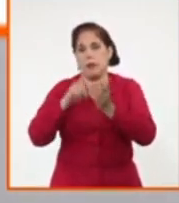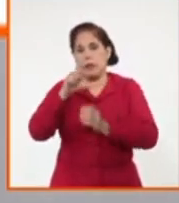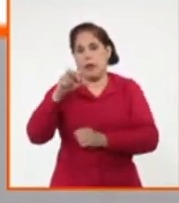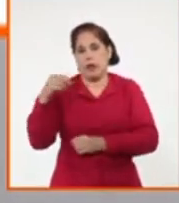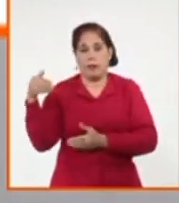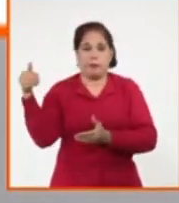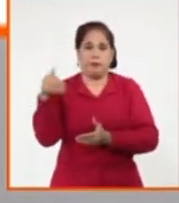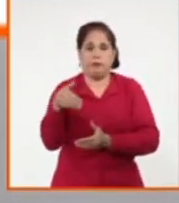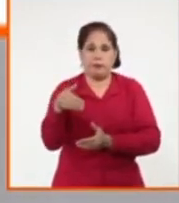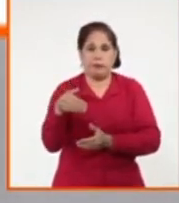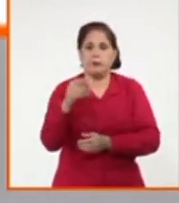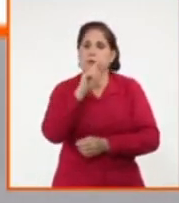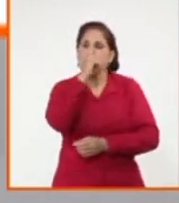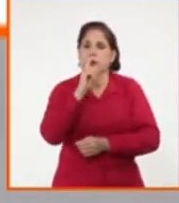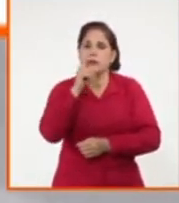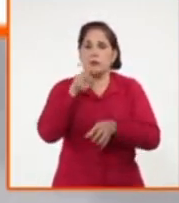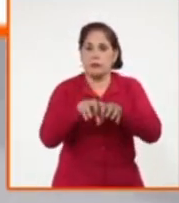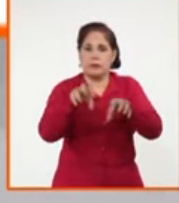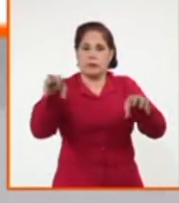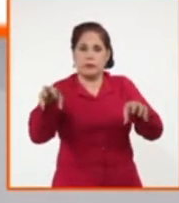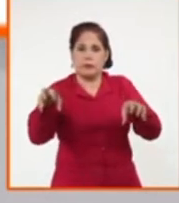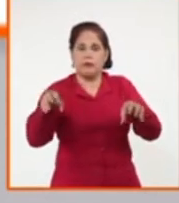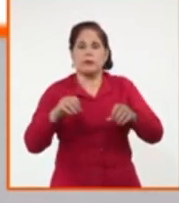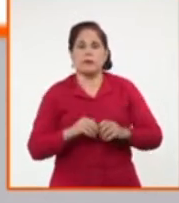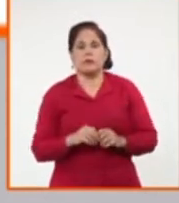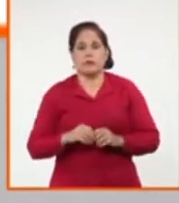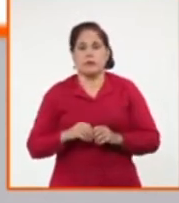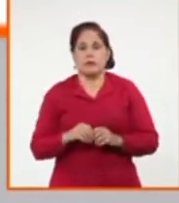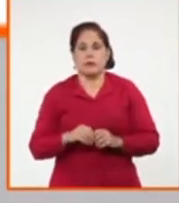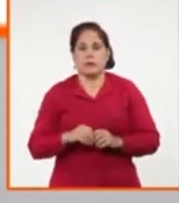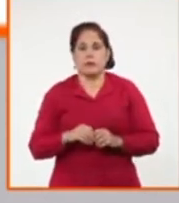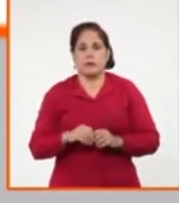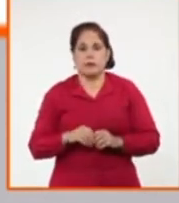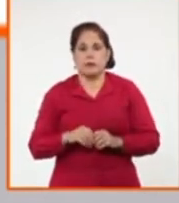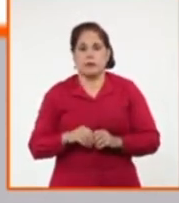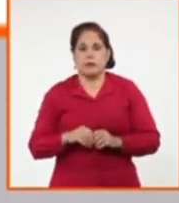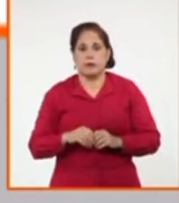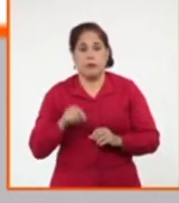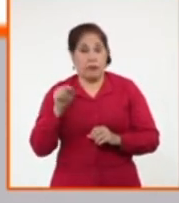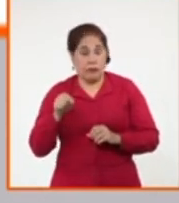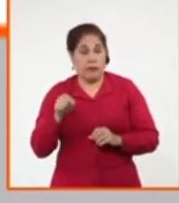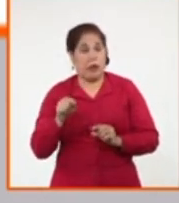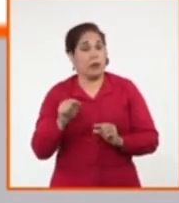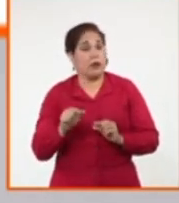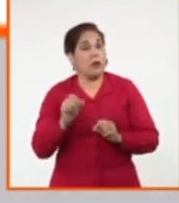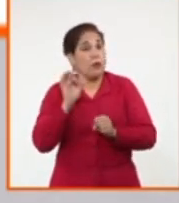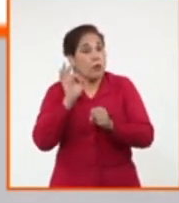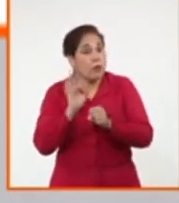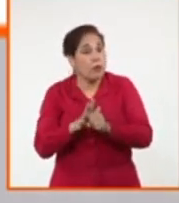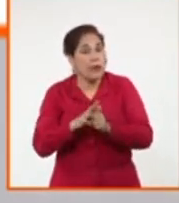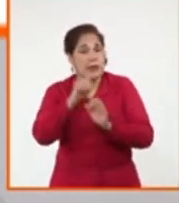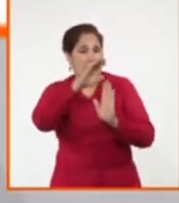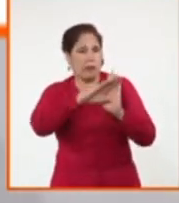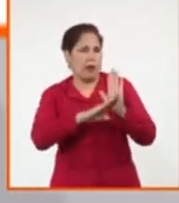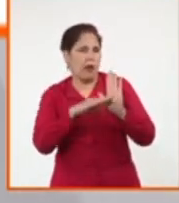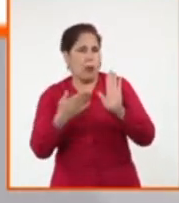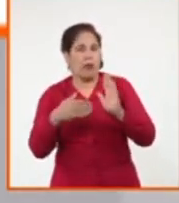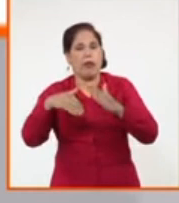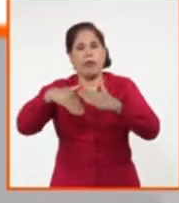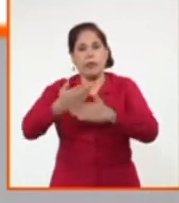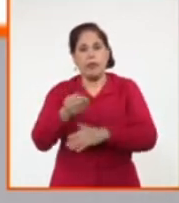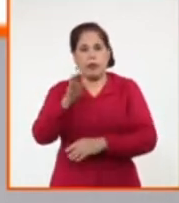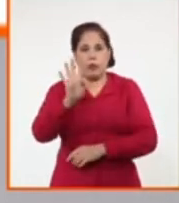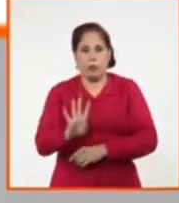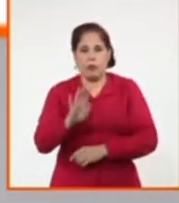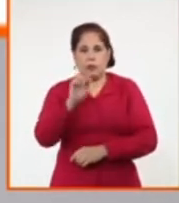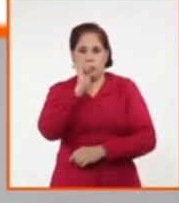a la llegada. El PCR a la llegada, no cuarentena. Y, por último, estas medidas se pondrán en vigor a partir del día